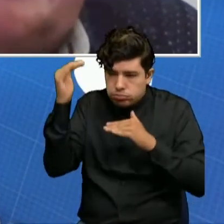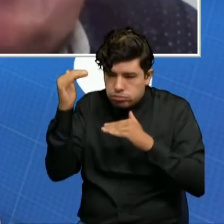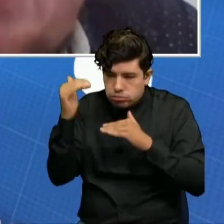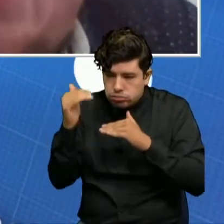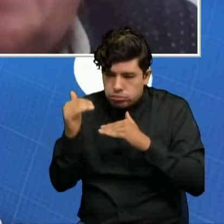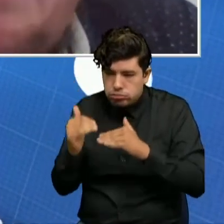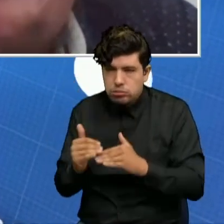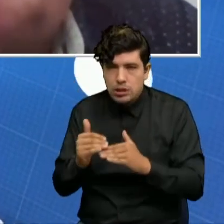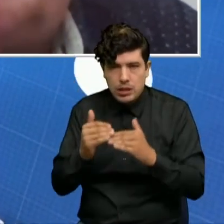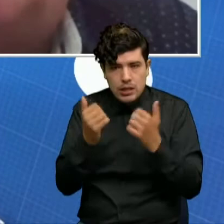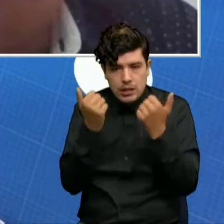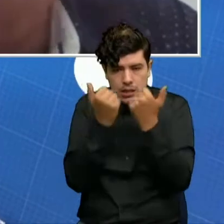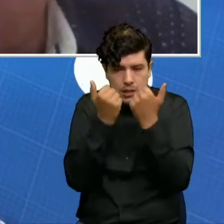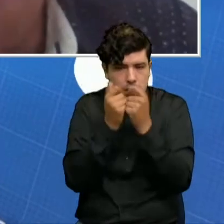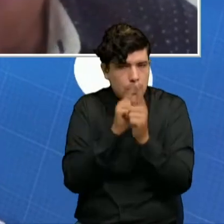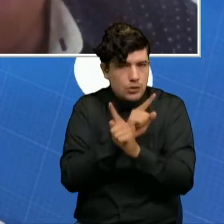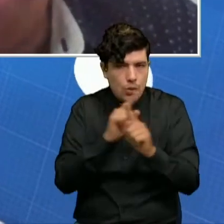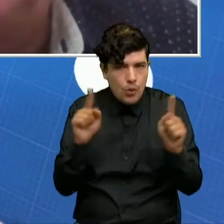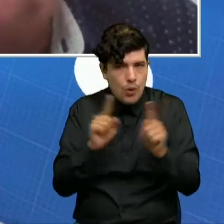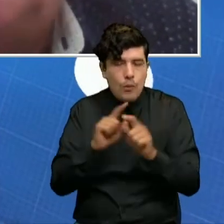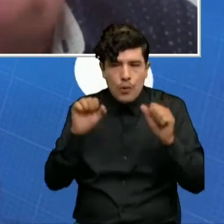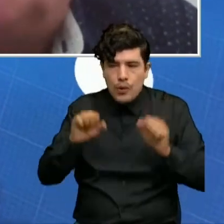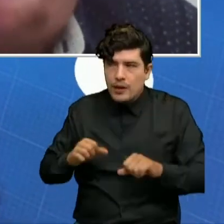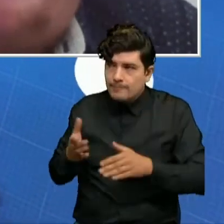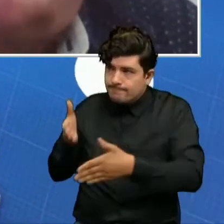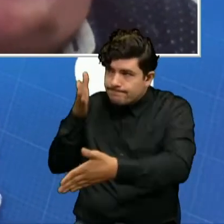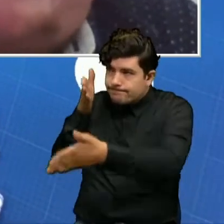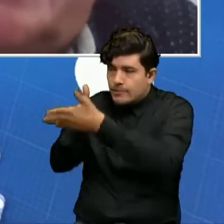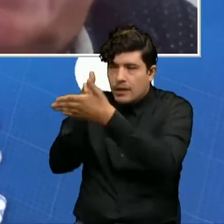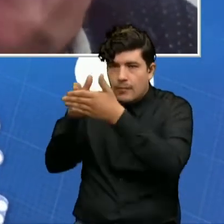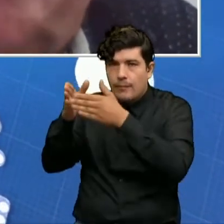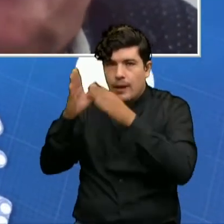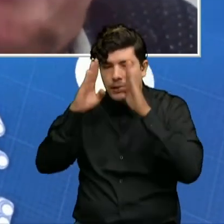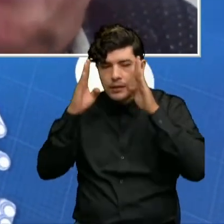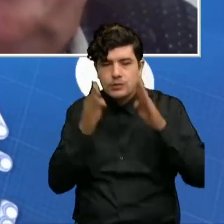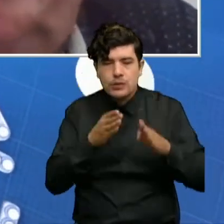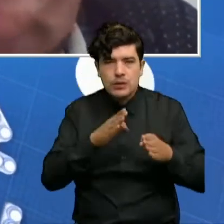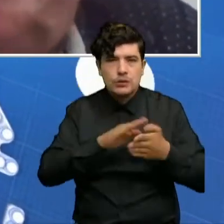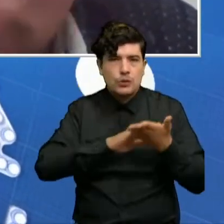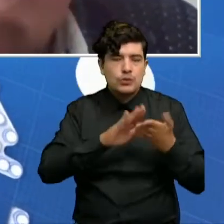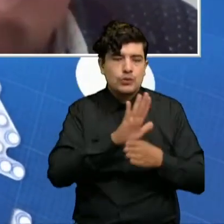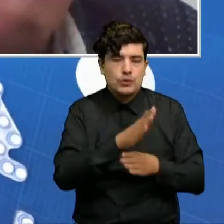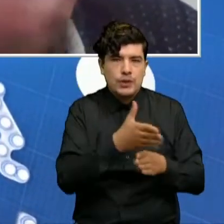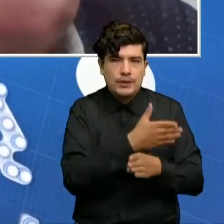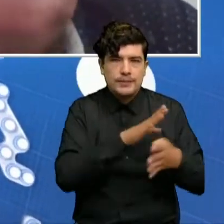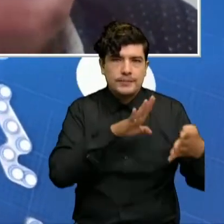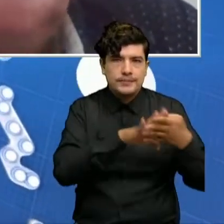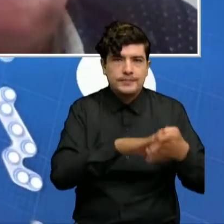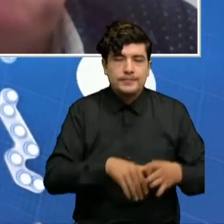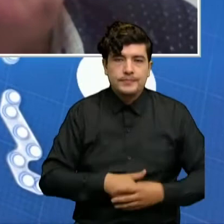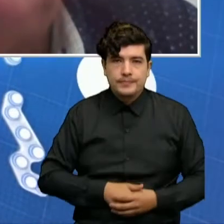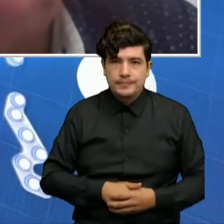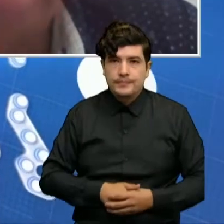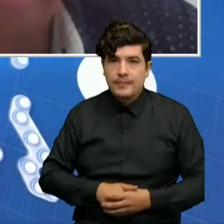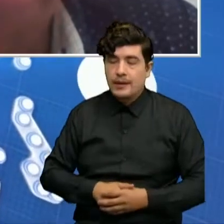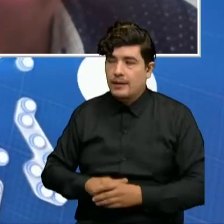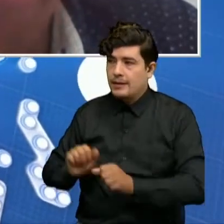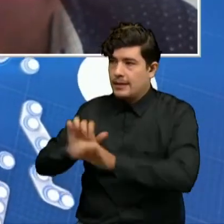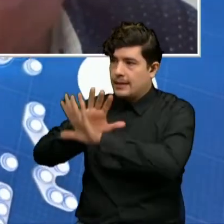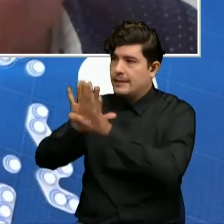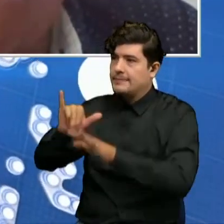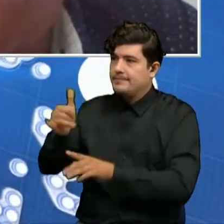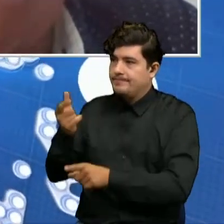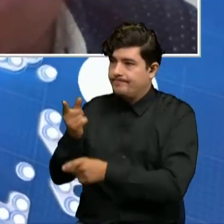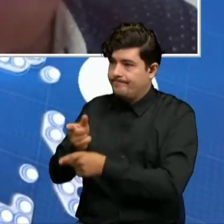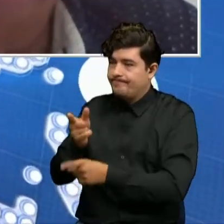situaciones ciertas, legales, que se puedan aplicar en las cárceles. Claro que sí, Hernando. Pues un llamado entonces a las autoridades